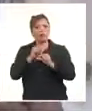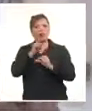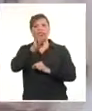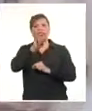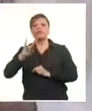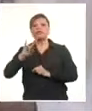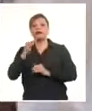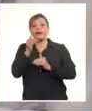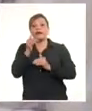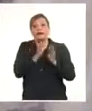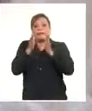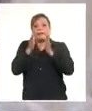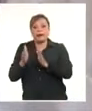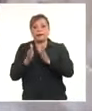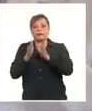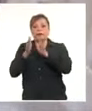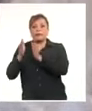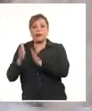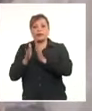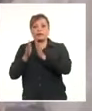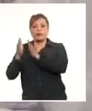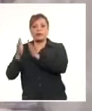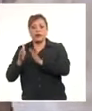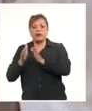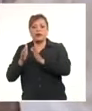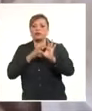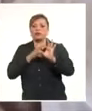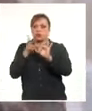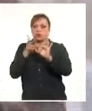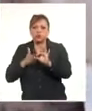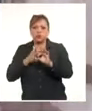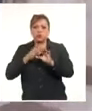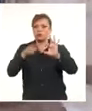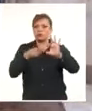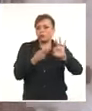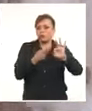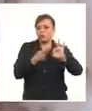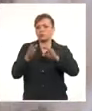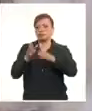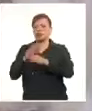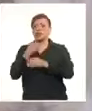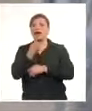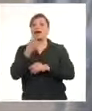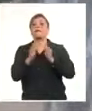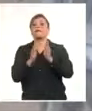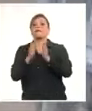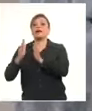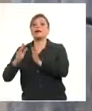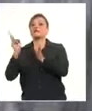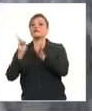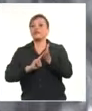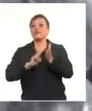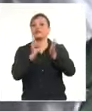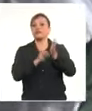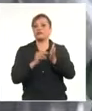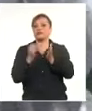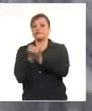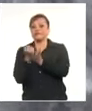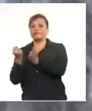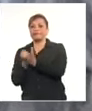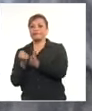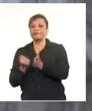pasos de tornería, de fresado y de soldadura, cada paso va certificado. O el proceso torneado